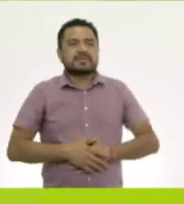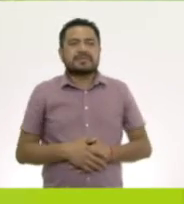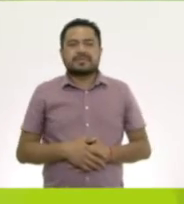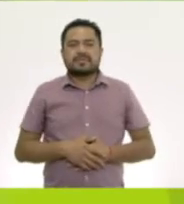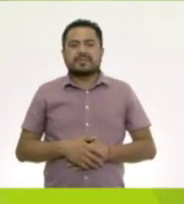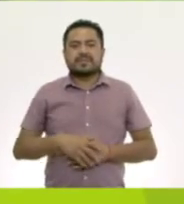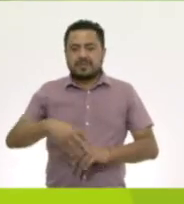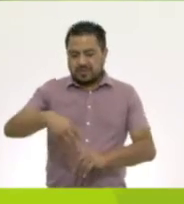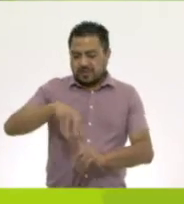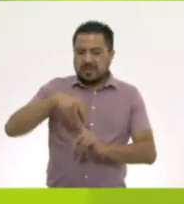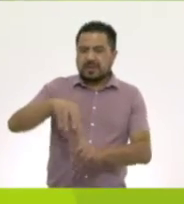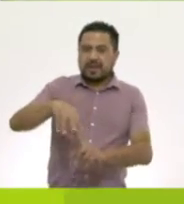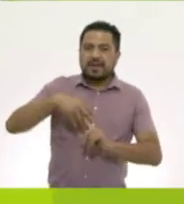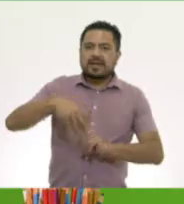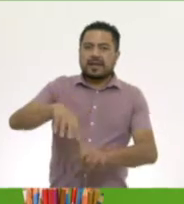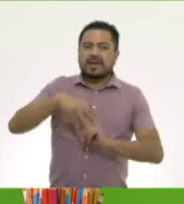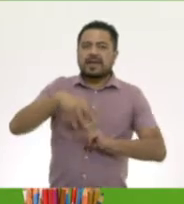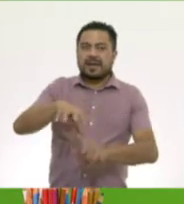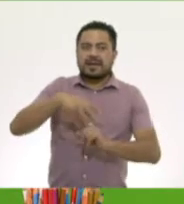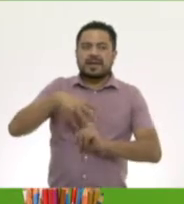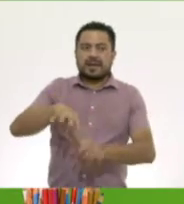Con una campana.